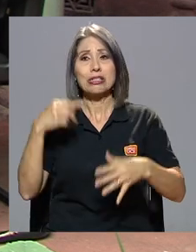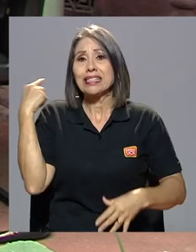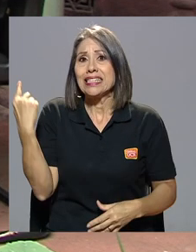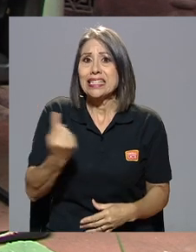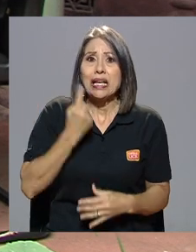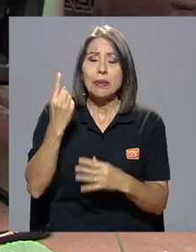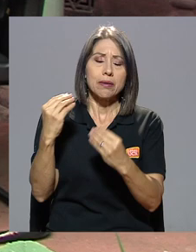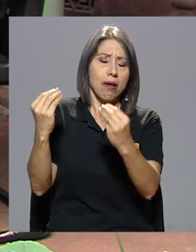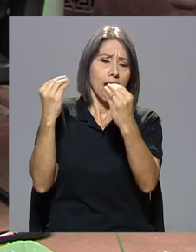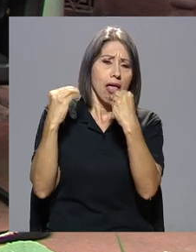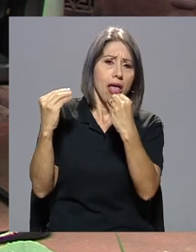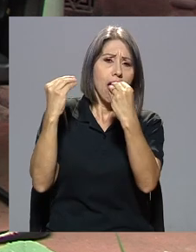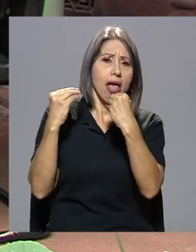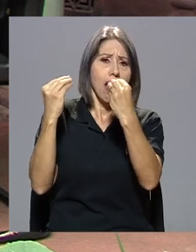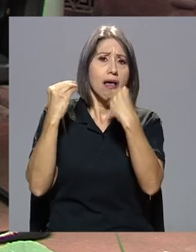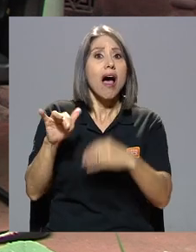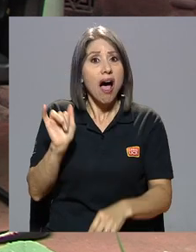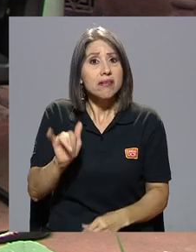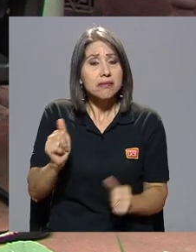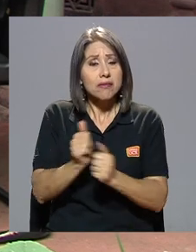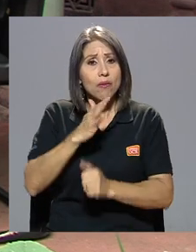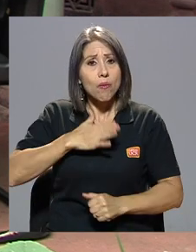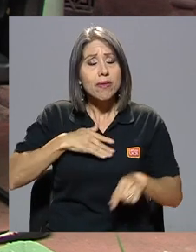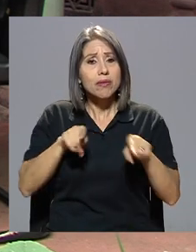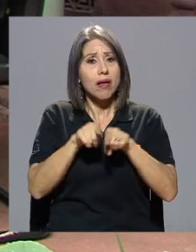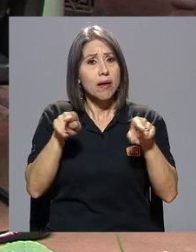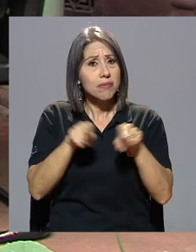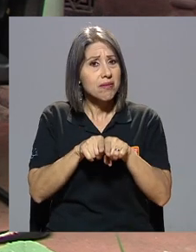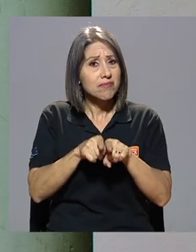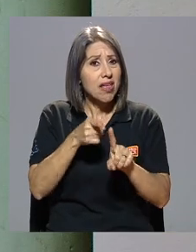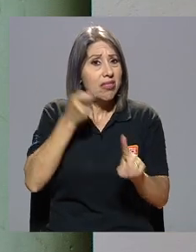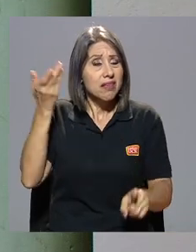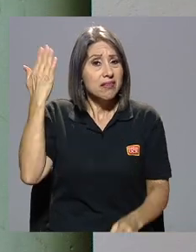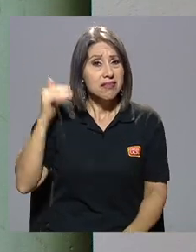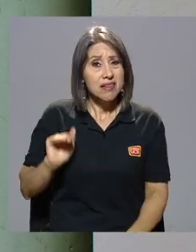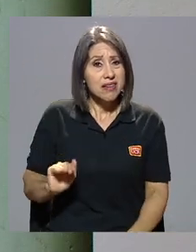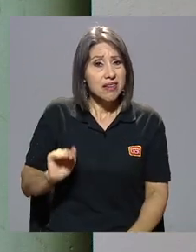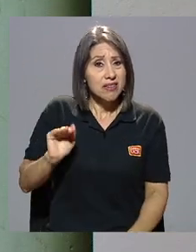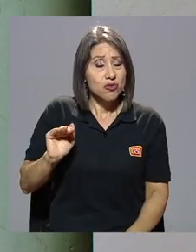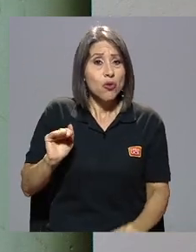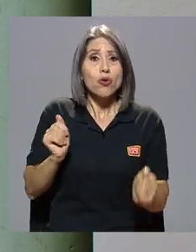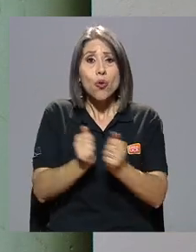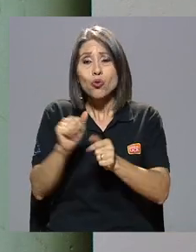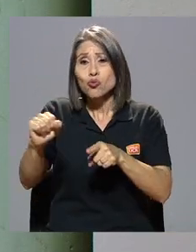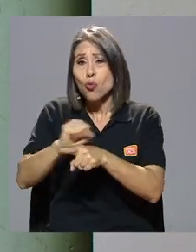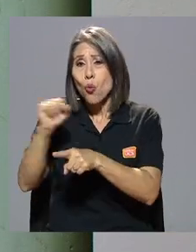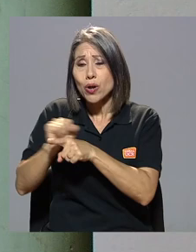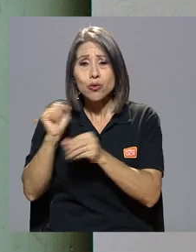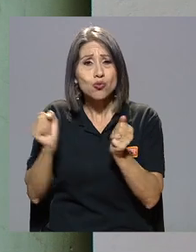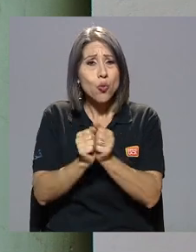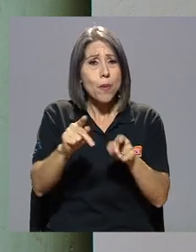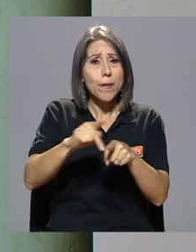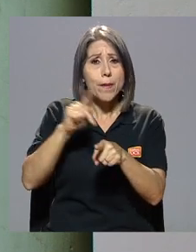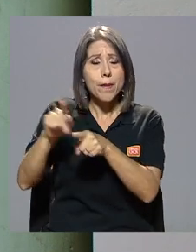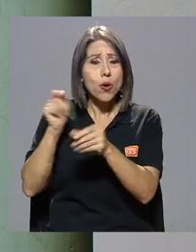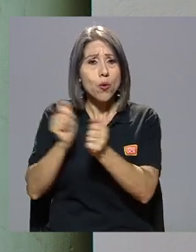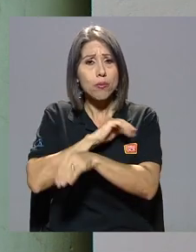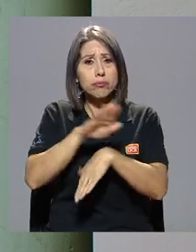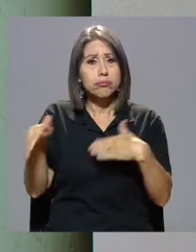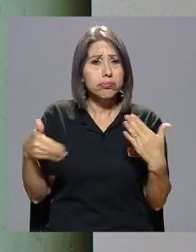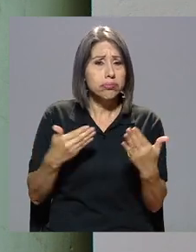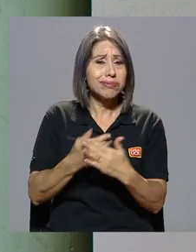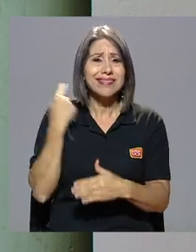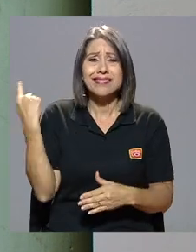educador. Y así fue conmigo también desde chiquillo y con quienes lo rodeaban, los sobrinos, los primos, con todos.